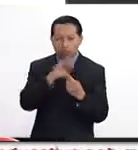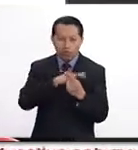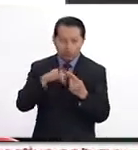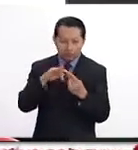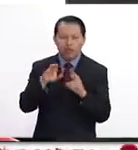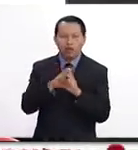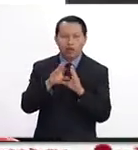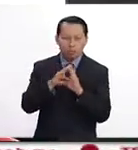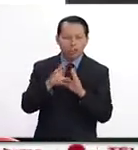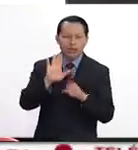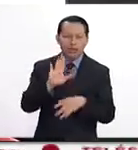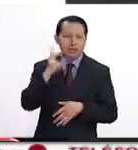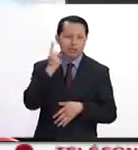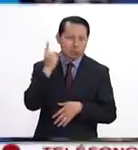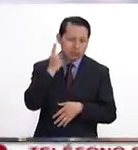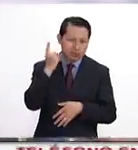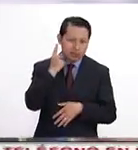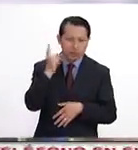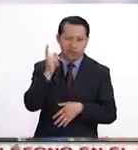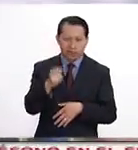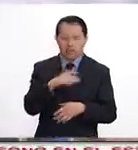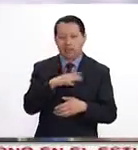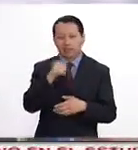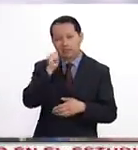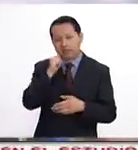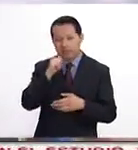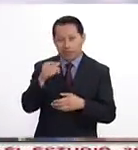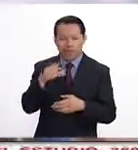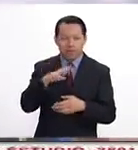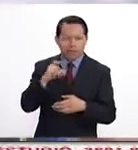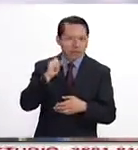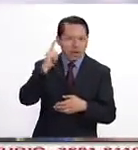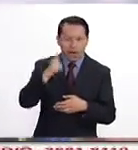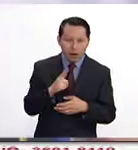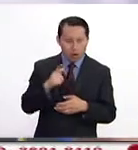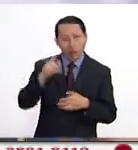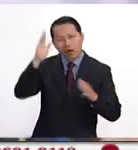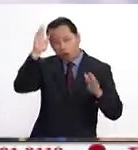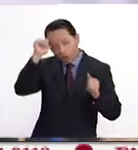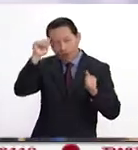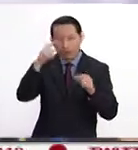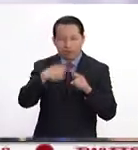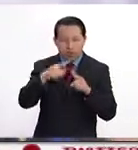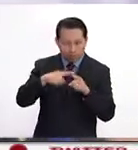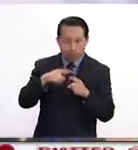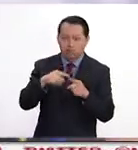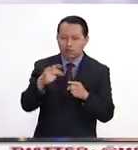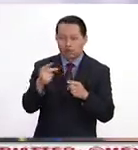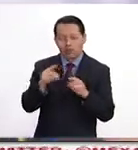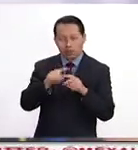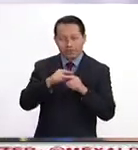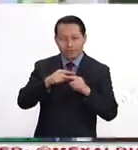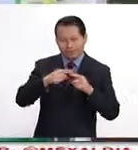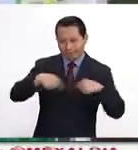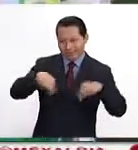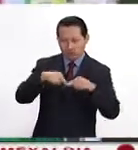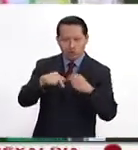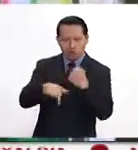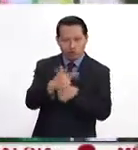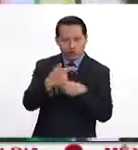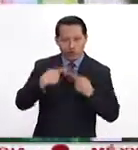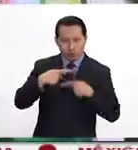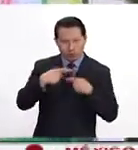Ellos controlan evidentemente la ratificación de tratados, entre otras cosas. Claro, sí, es decir, no